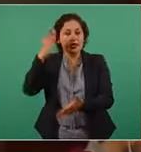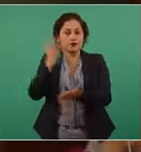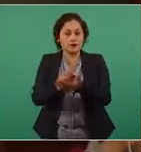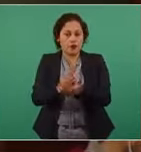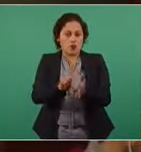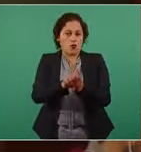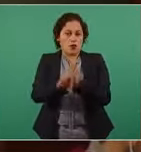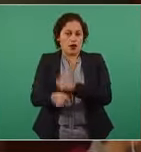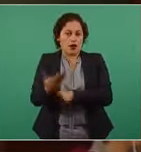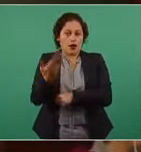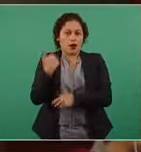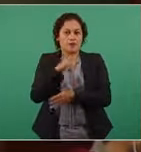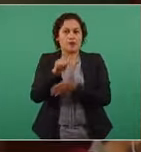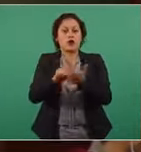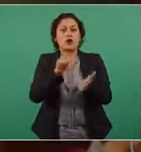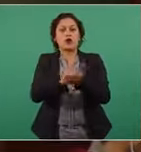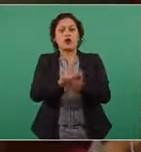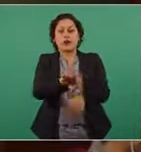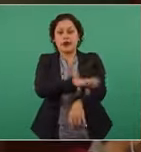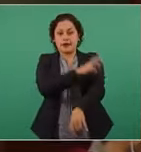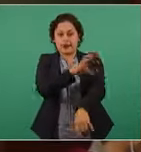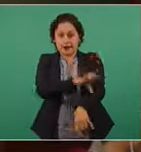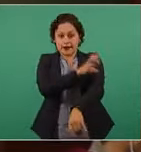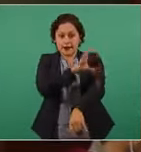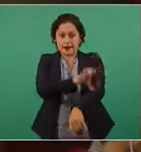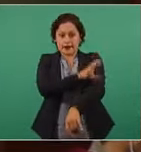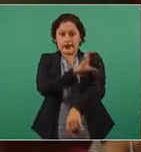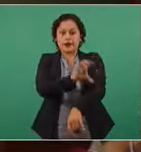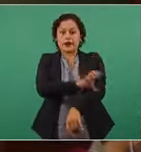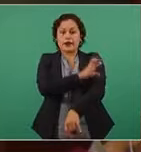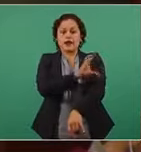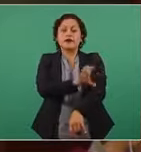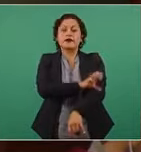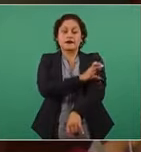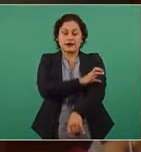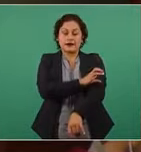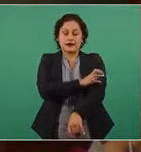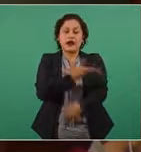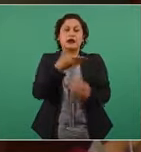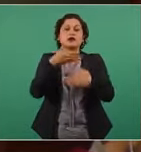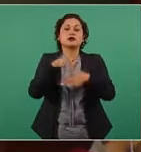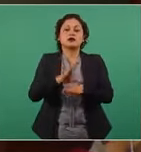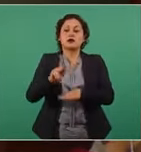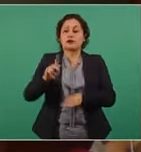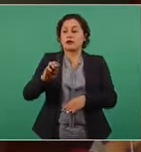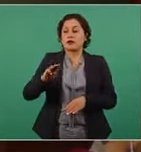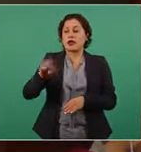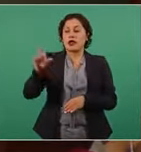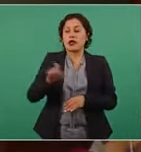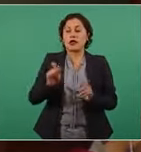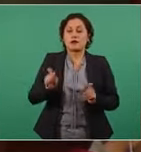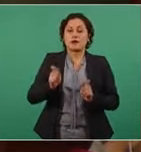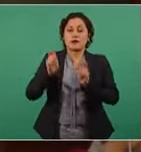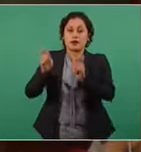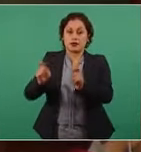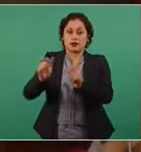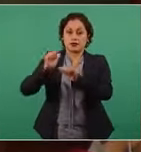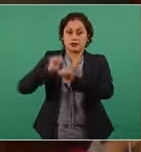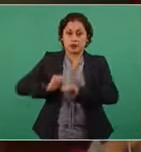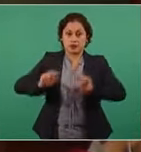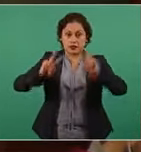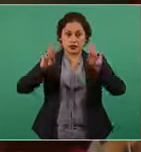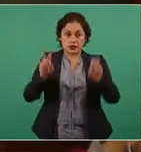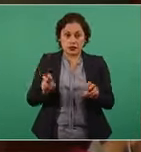ley energética que posibilitaba que Petróleos Mexicanos tuviera el control ya de los energéticos